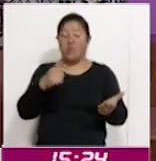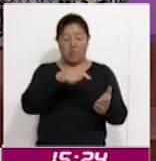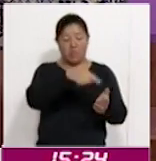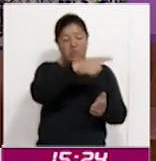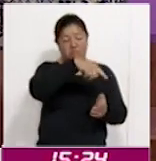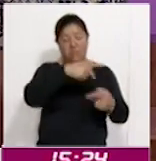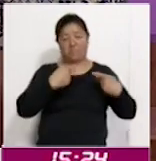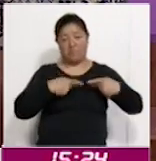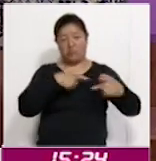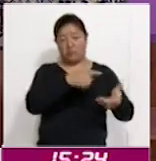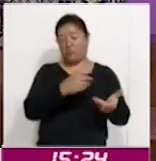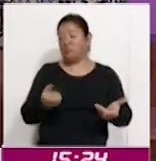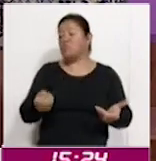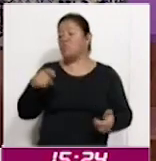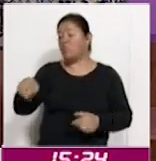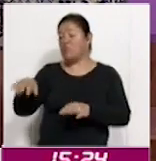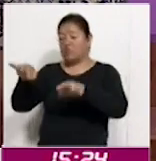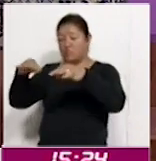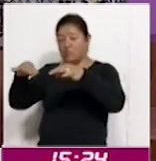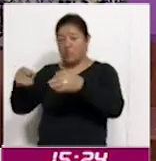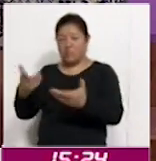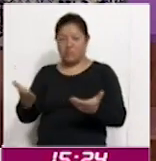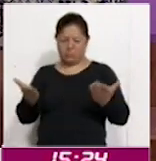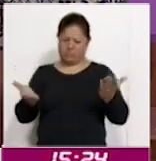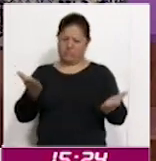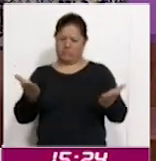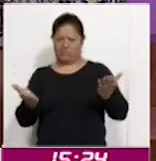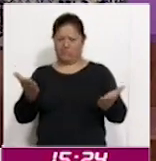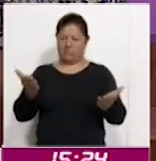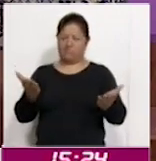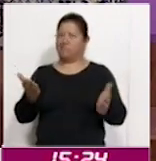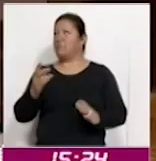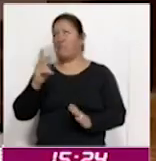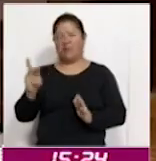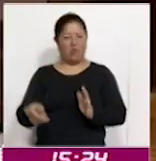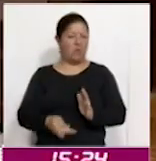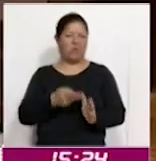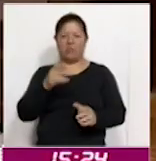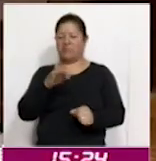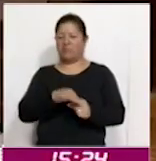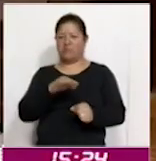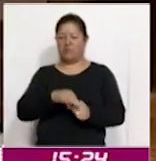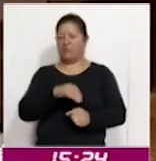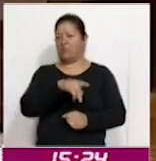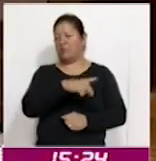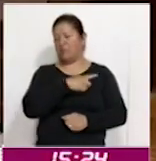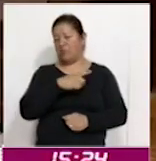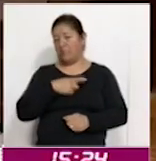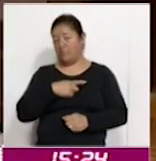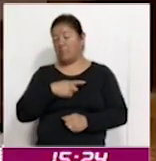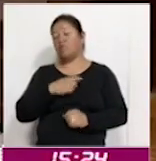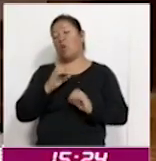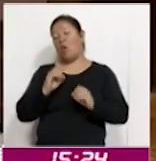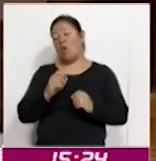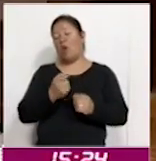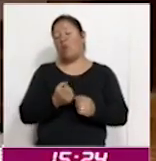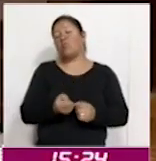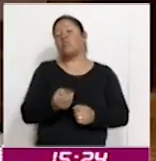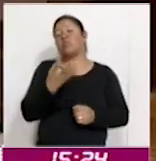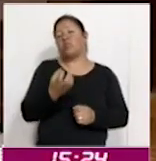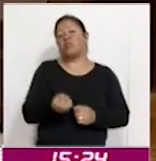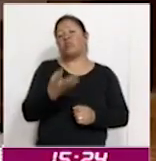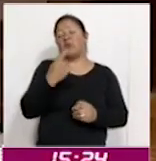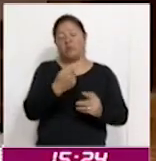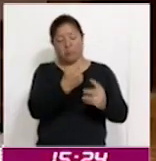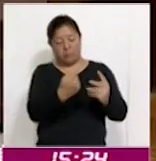total de boletas que entregamos, bueno, pues son supuestos que establecen que tenemos que hacer nuevamente un cómputo. Y el día miércoles,